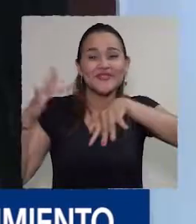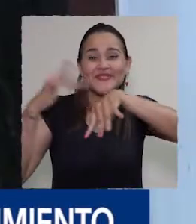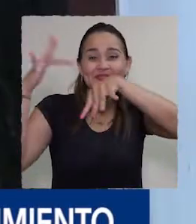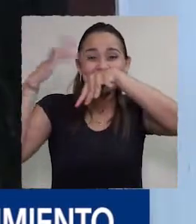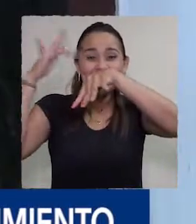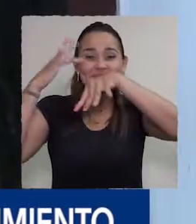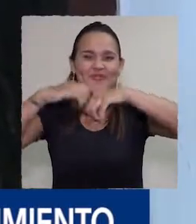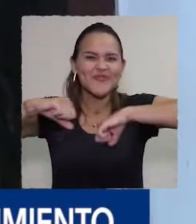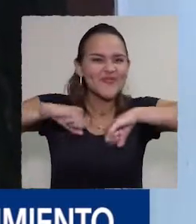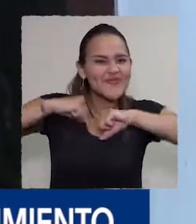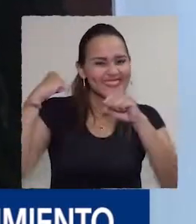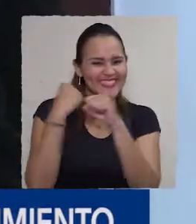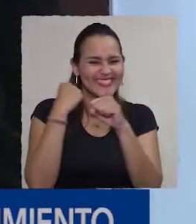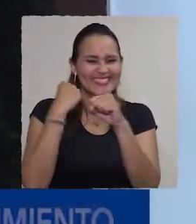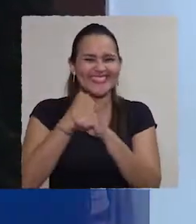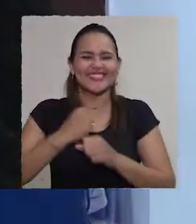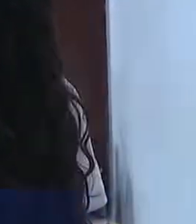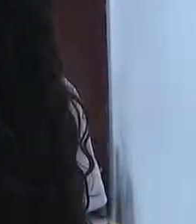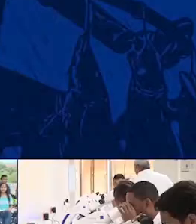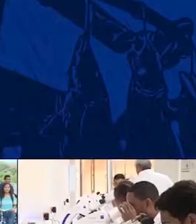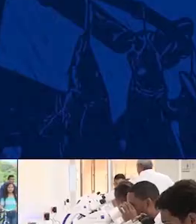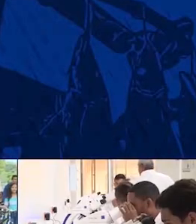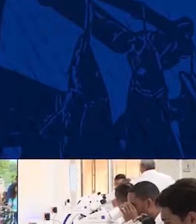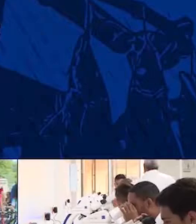Unimagdalena incentiva el emprendimiento